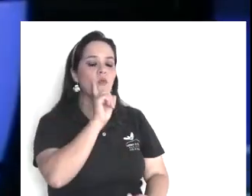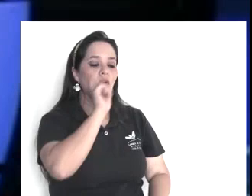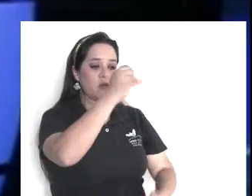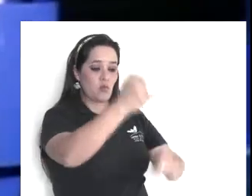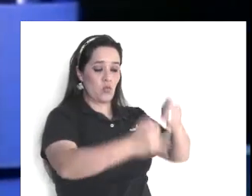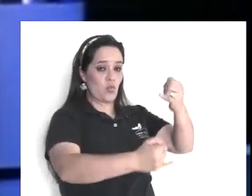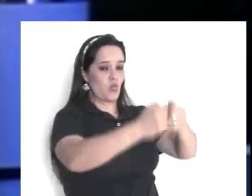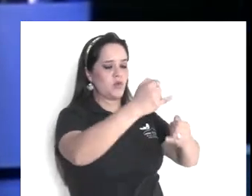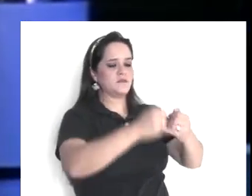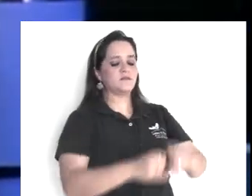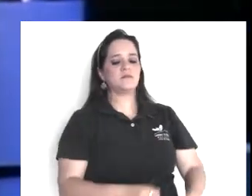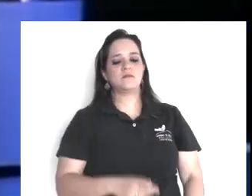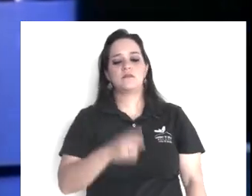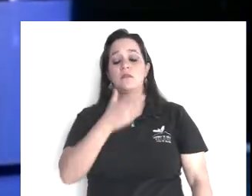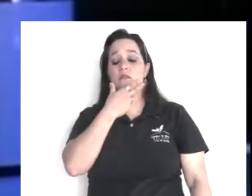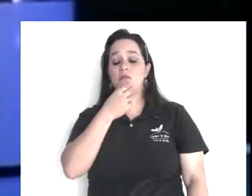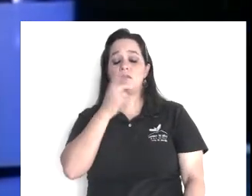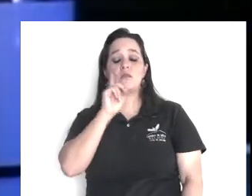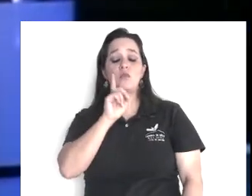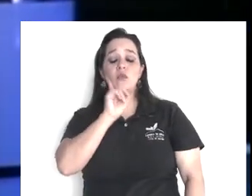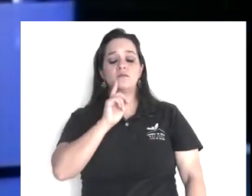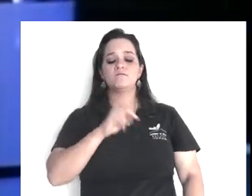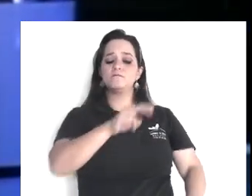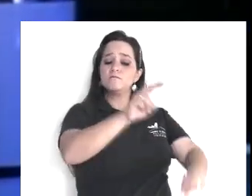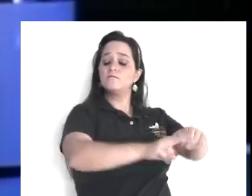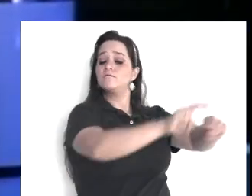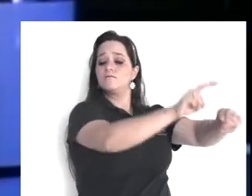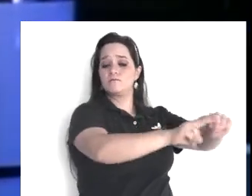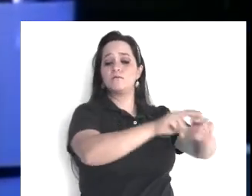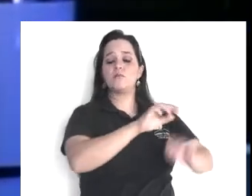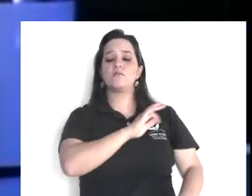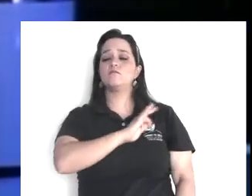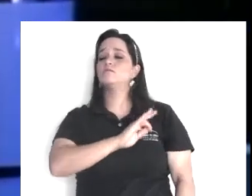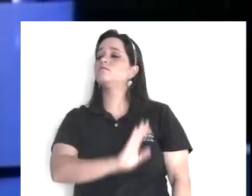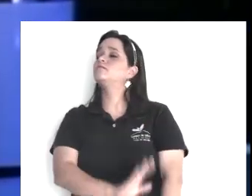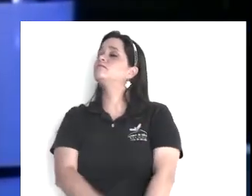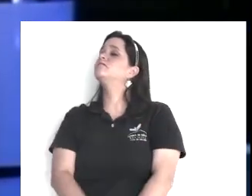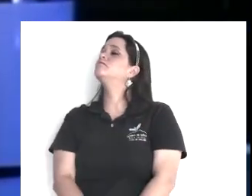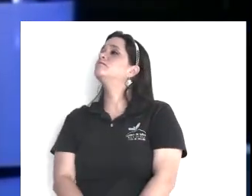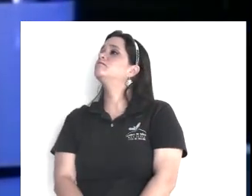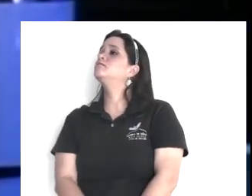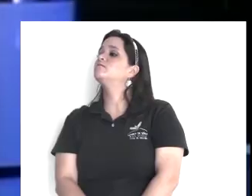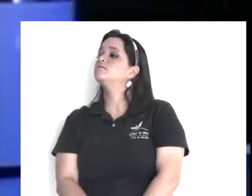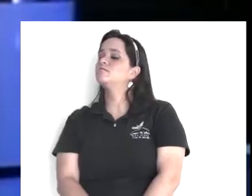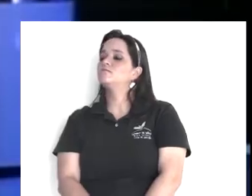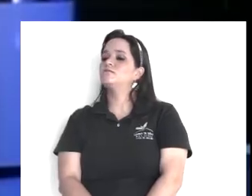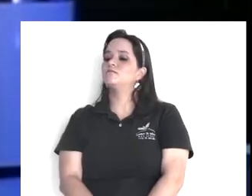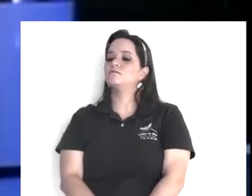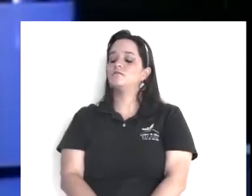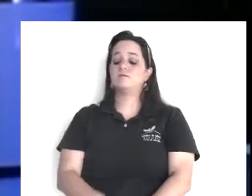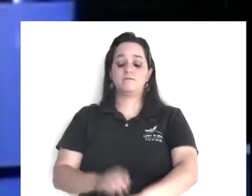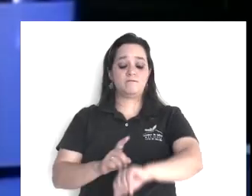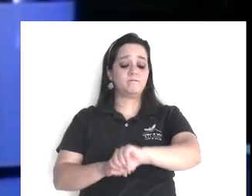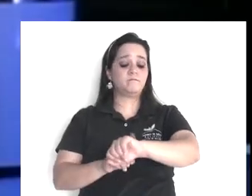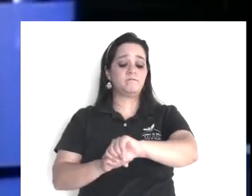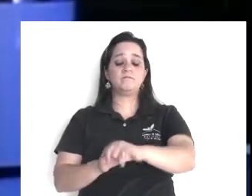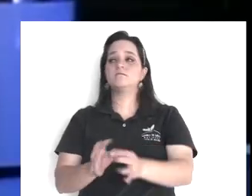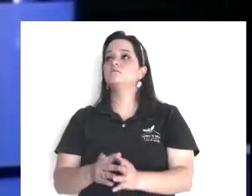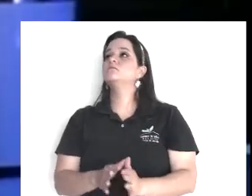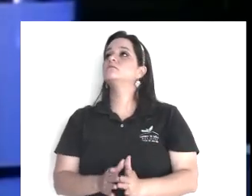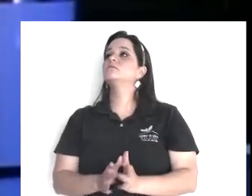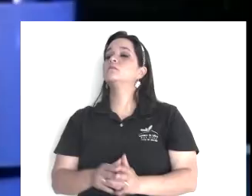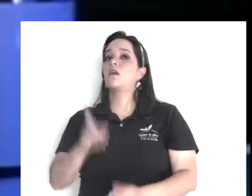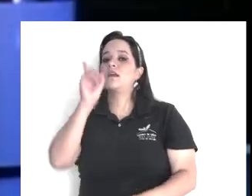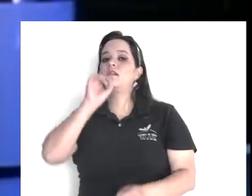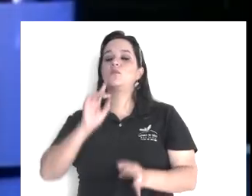entonces, llegamos, tomen asiento, favor, y ahí estamos, Adrián y yo nos mirábamos, y ella, faltaban tres minutos, dos